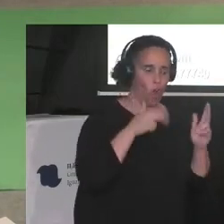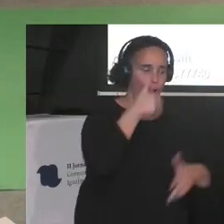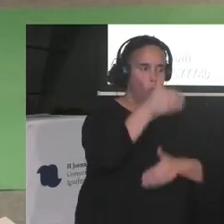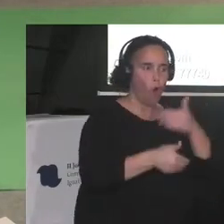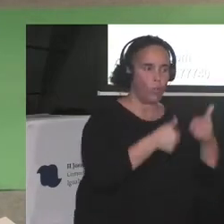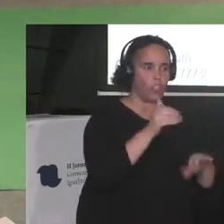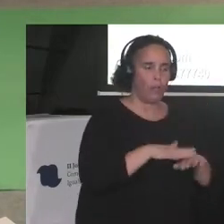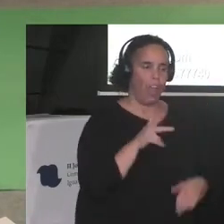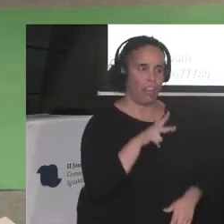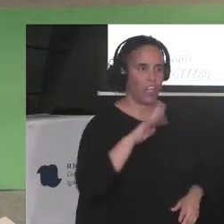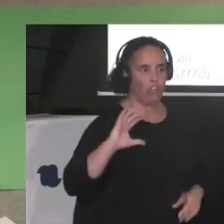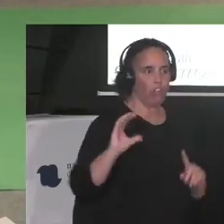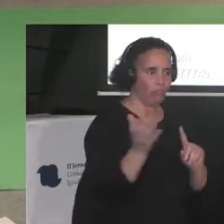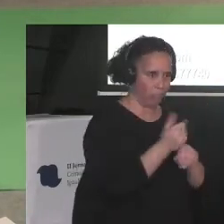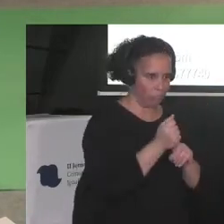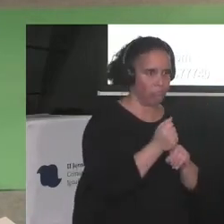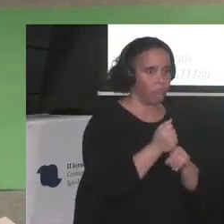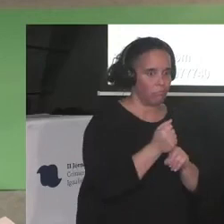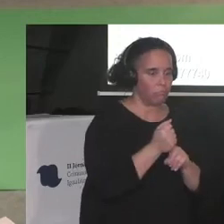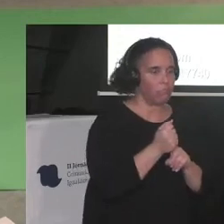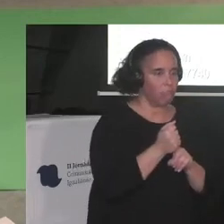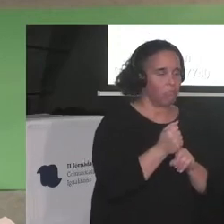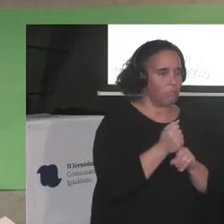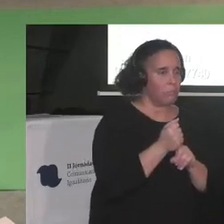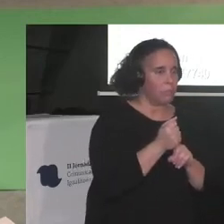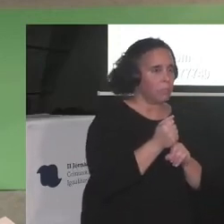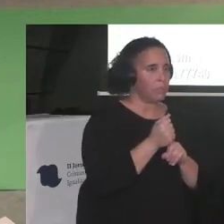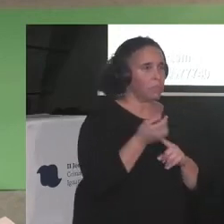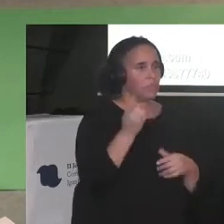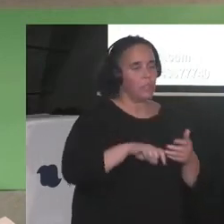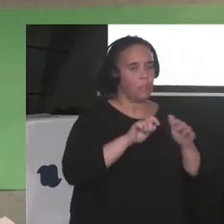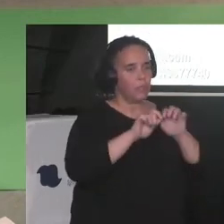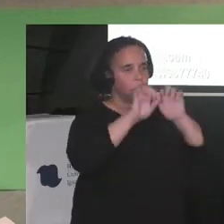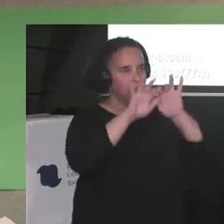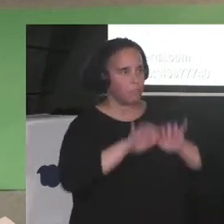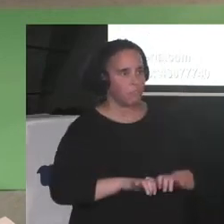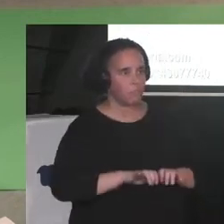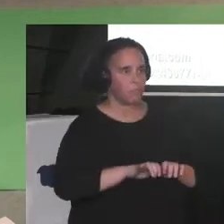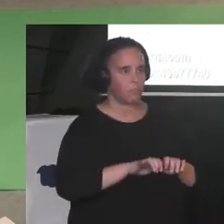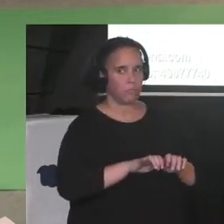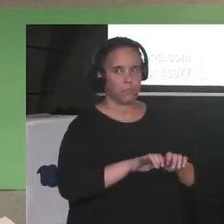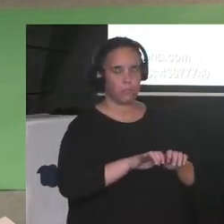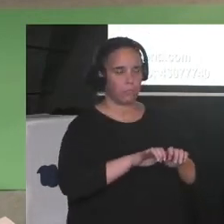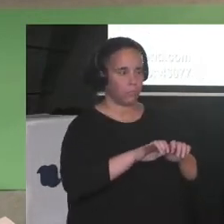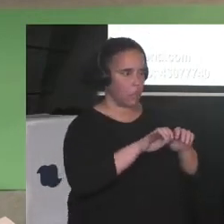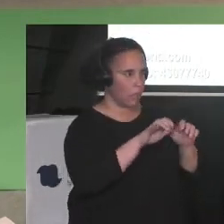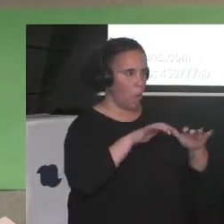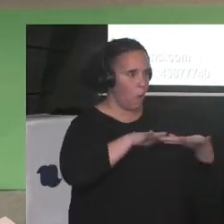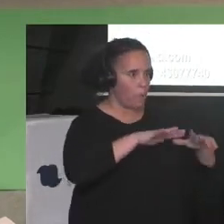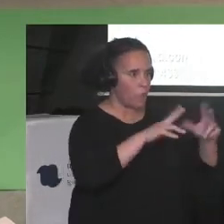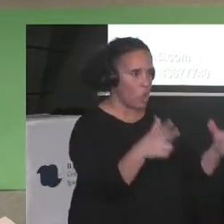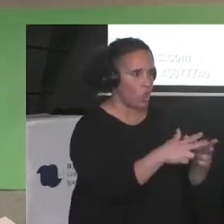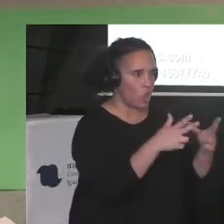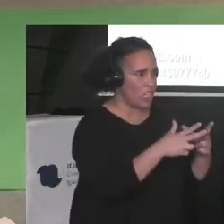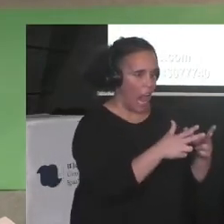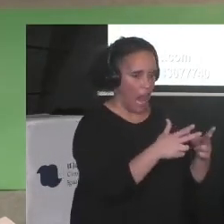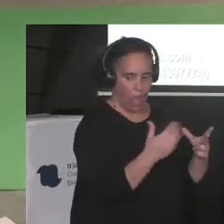derechos y cronista de los estallidos sociales últimos, está amenazado,